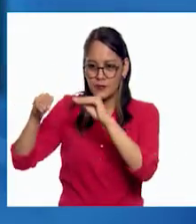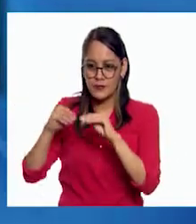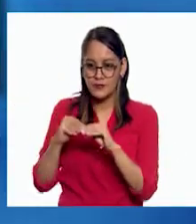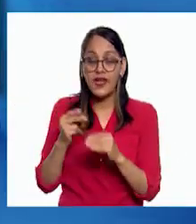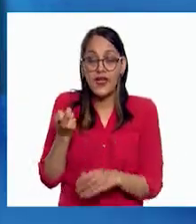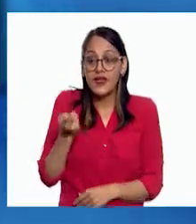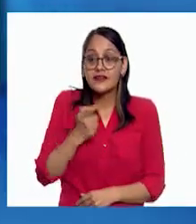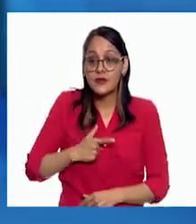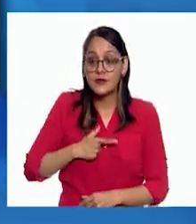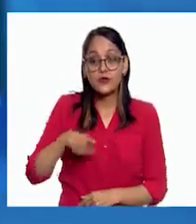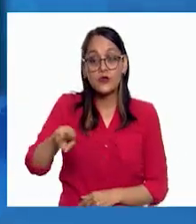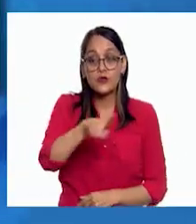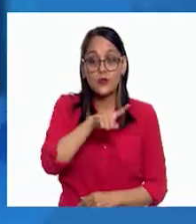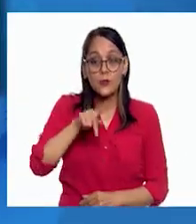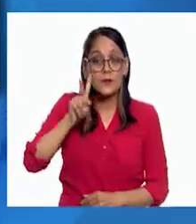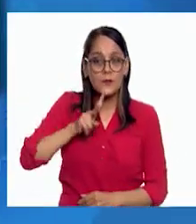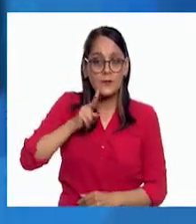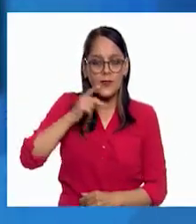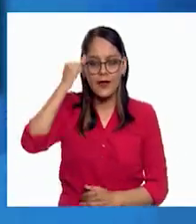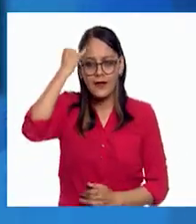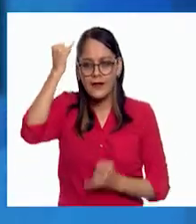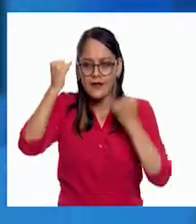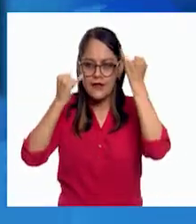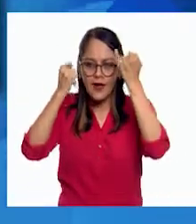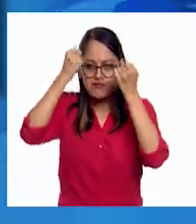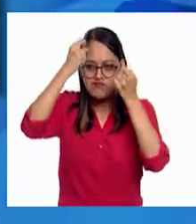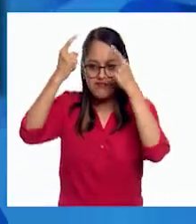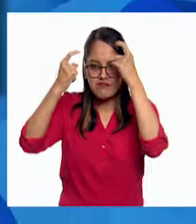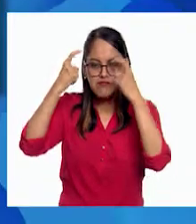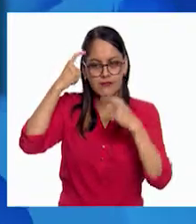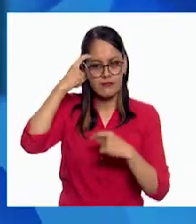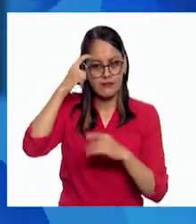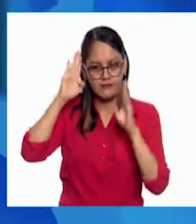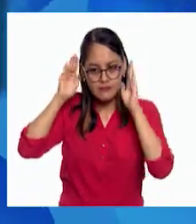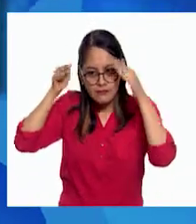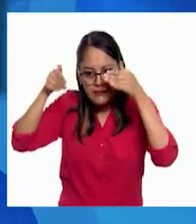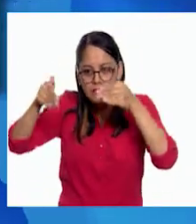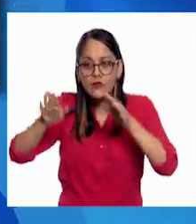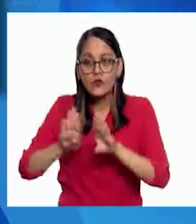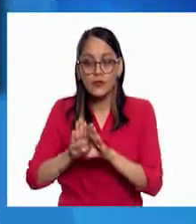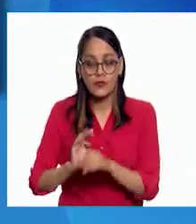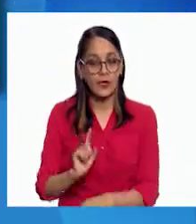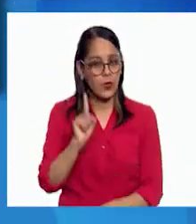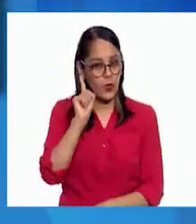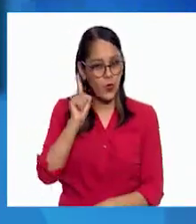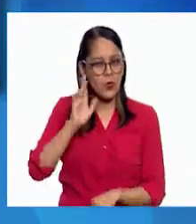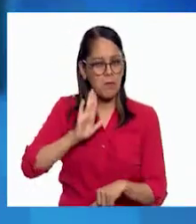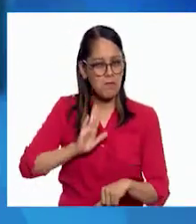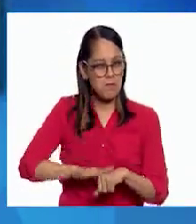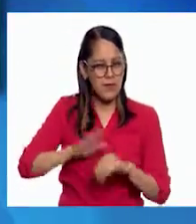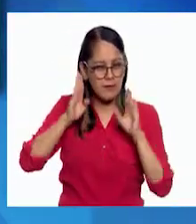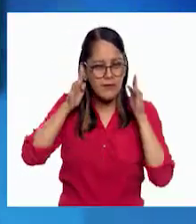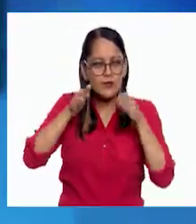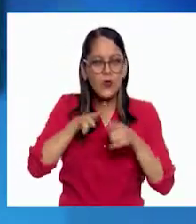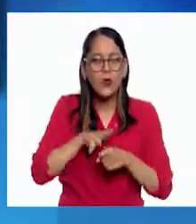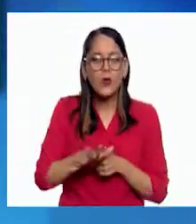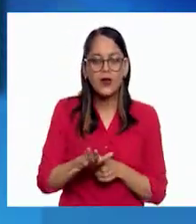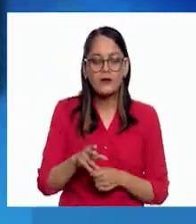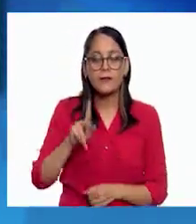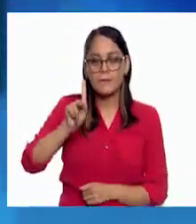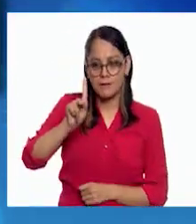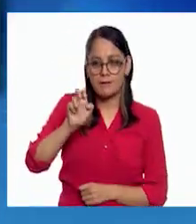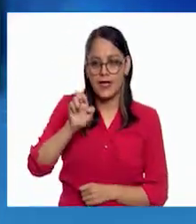es un reto a tu creatividad, concentración y lógica. Pero hay algo que demandará más de ti, la perseverancia.